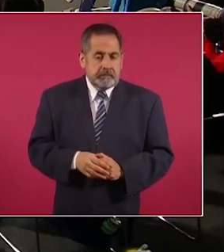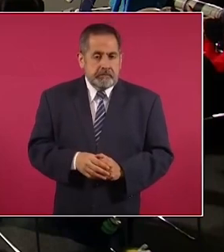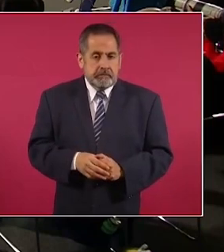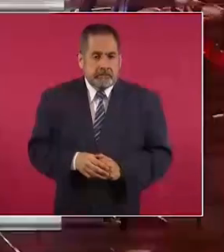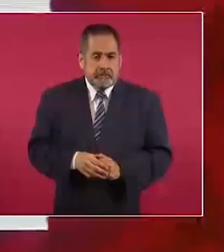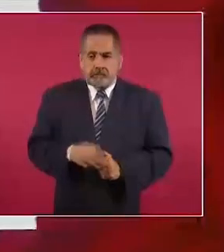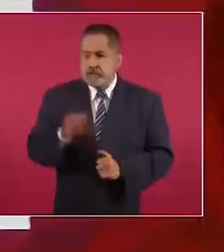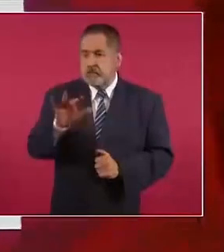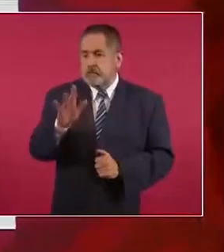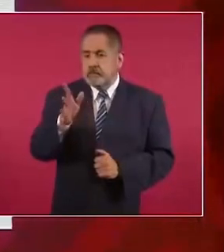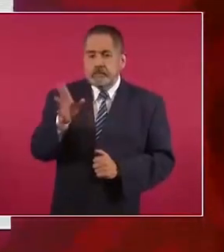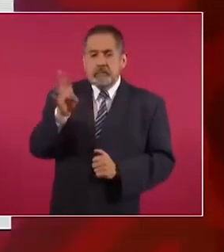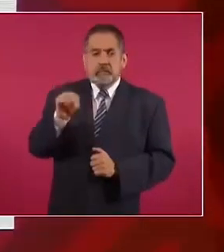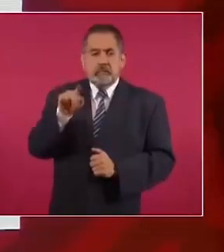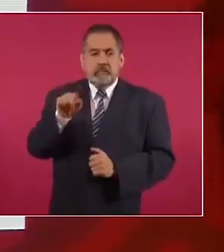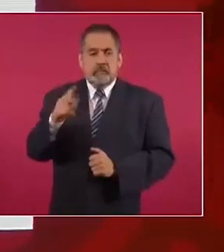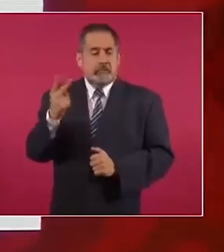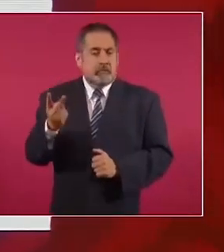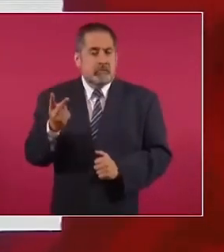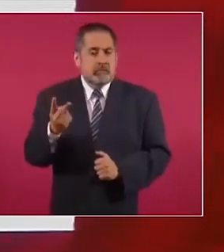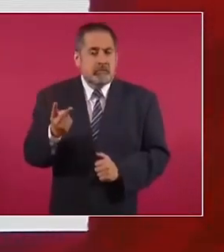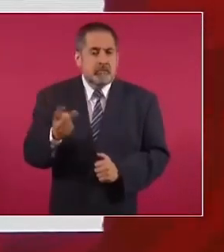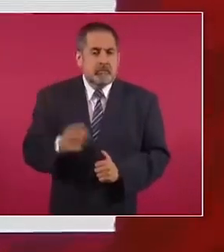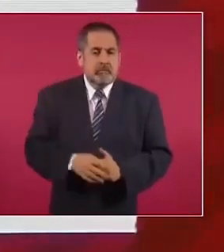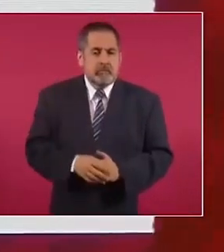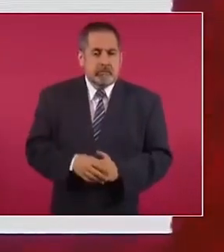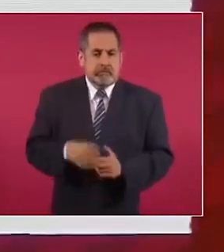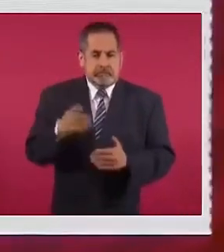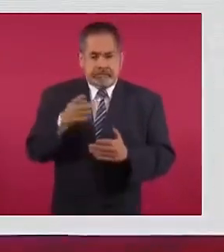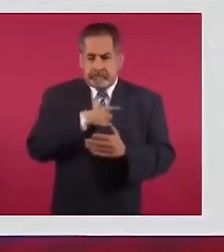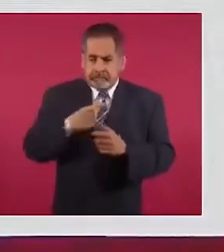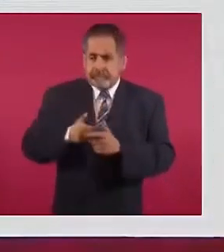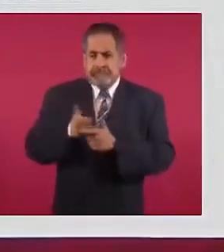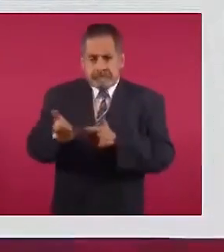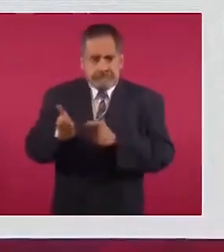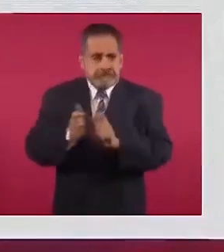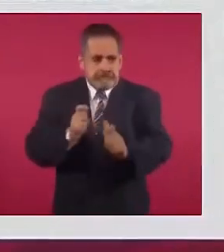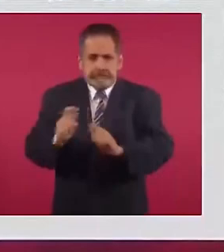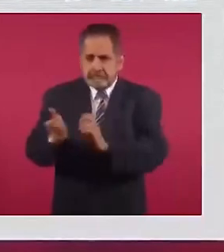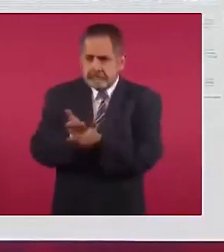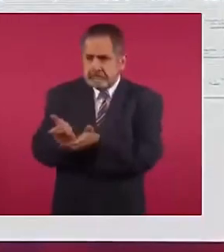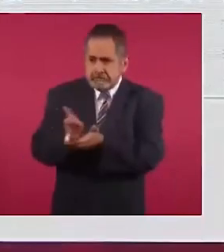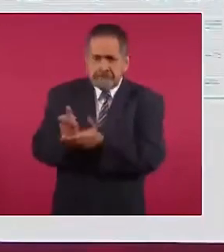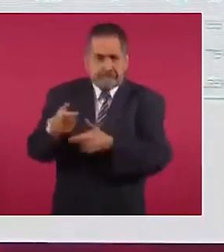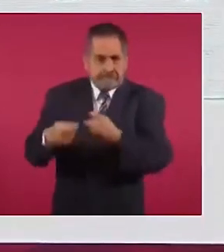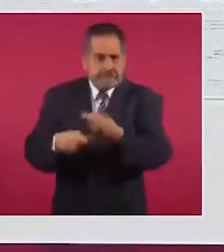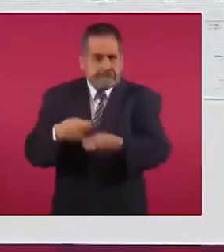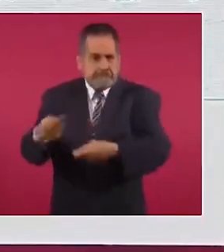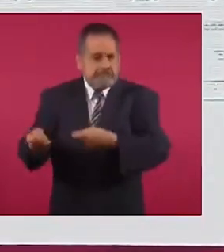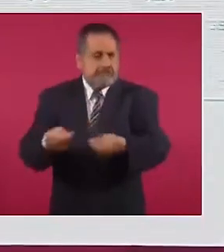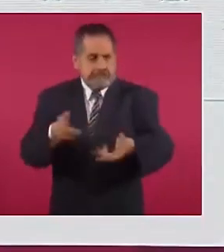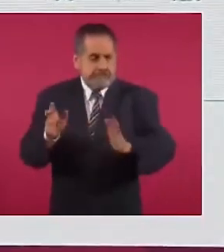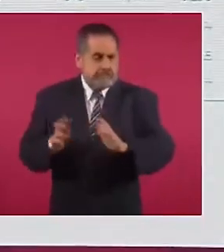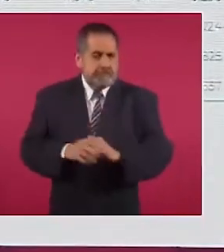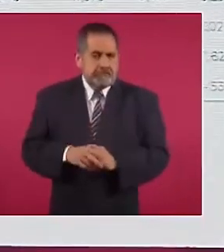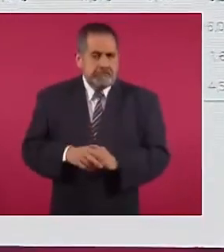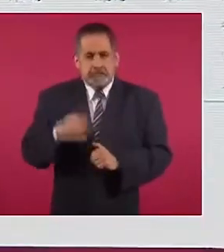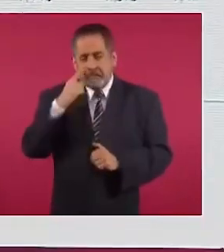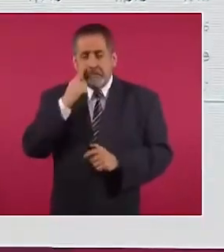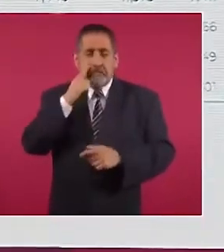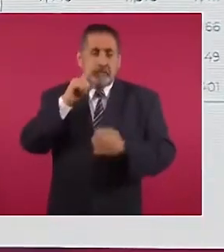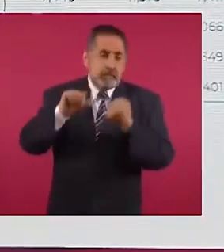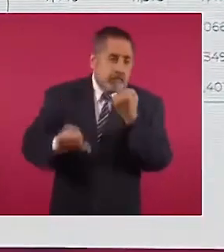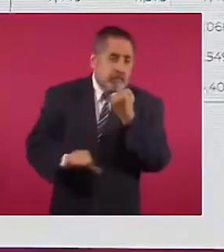59.2 porque deben de estar pagando es que son 11